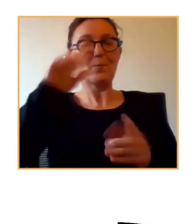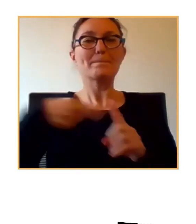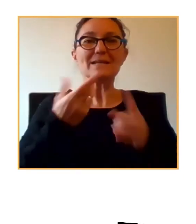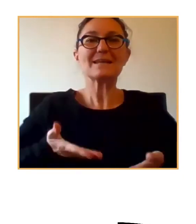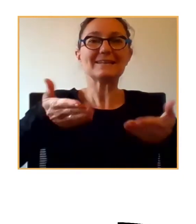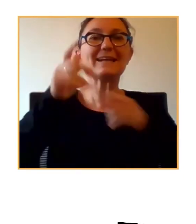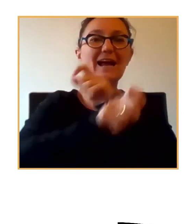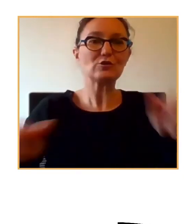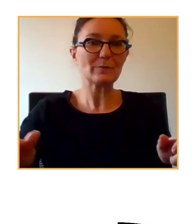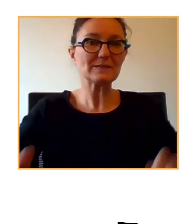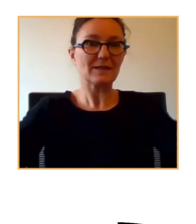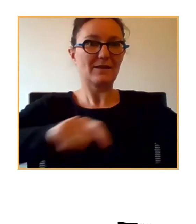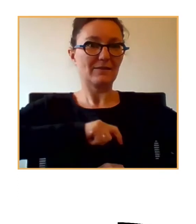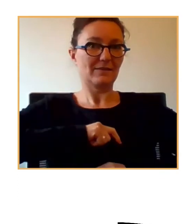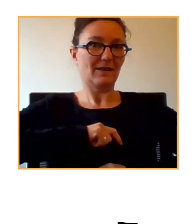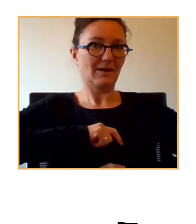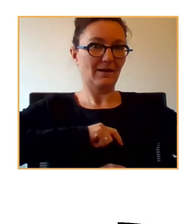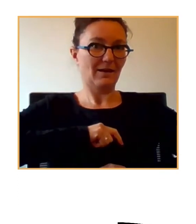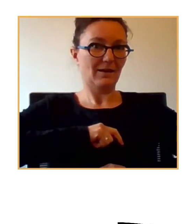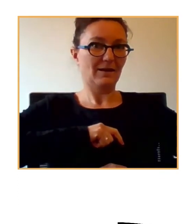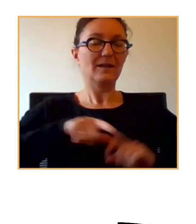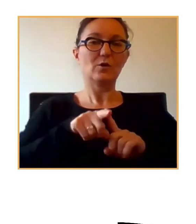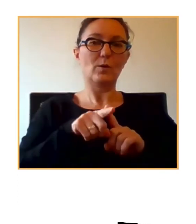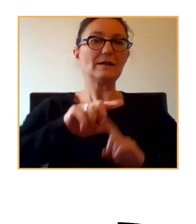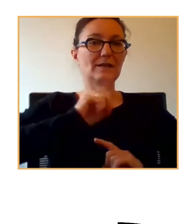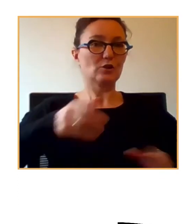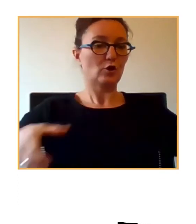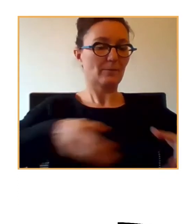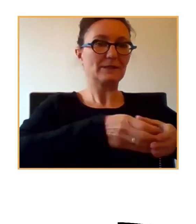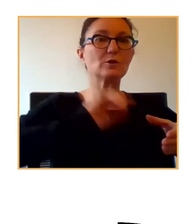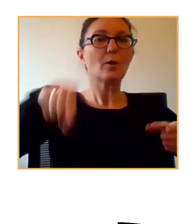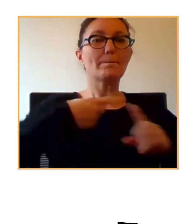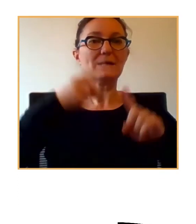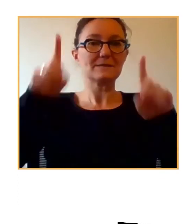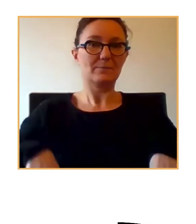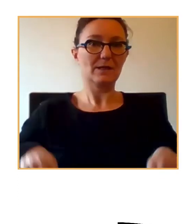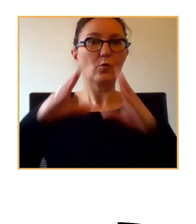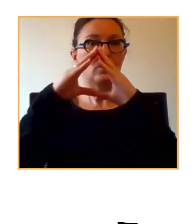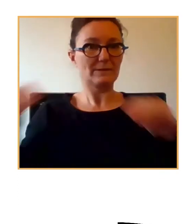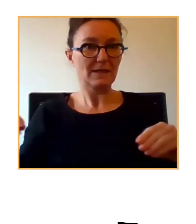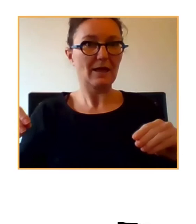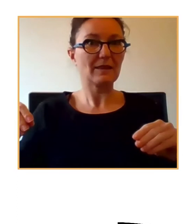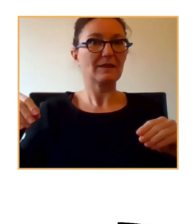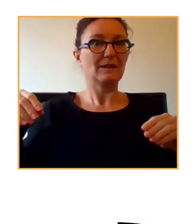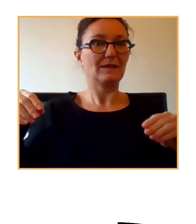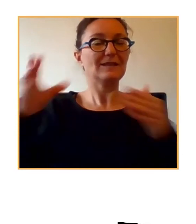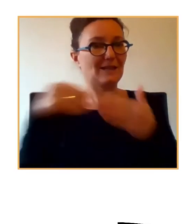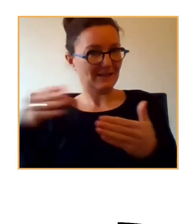yo creo que es que la he hecho ser una de personas más queridas, no solamente del departamento, sino creo de la universidad y entre los clientes.